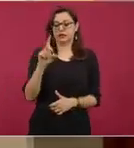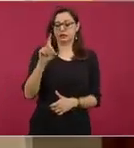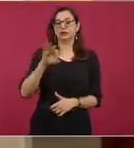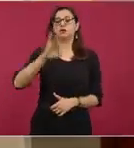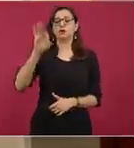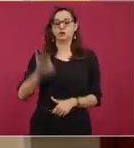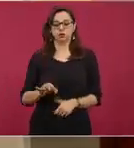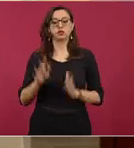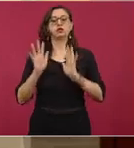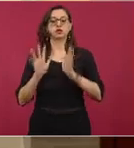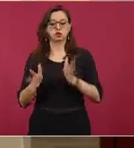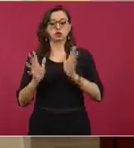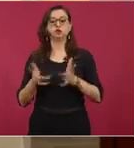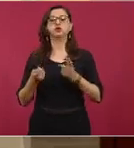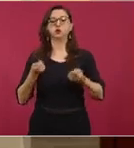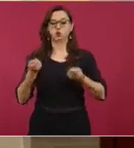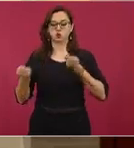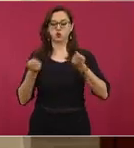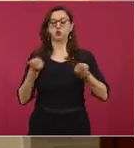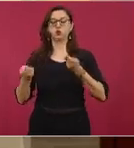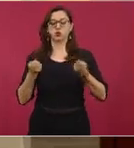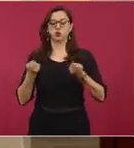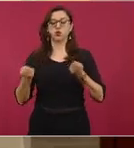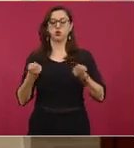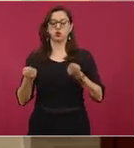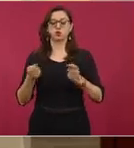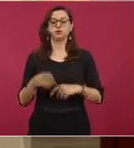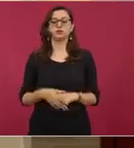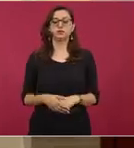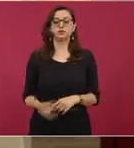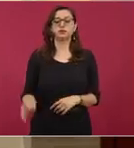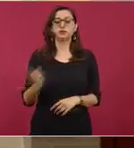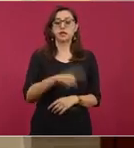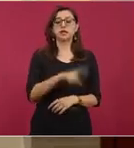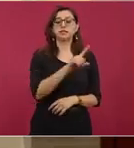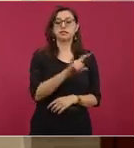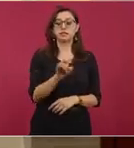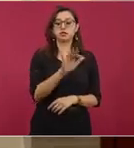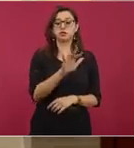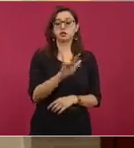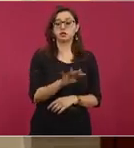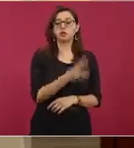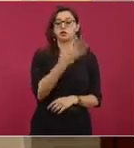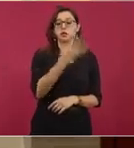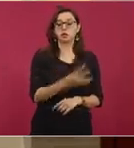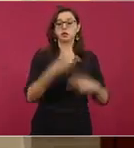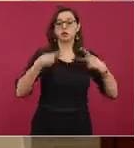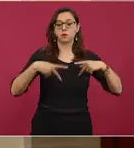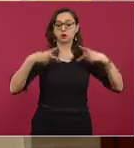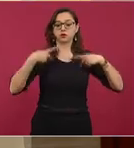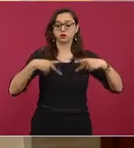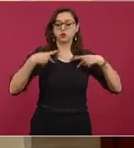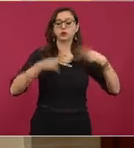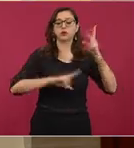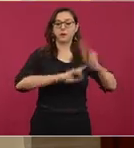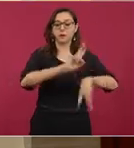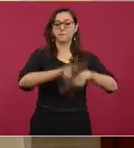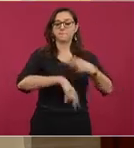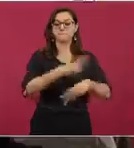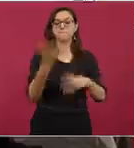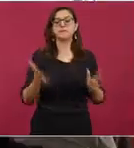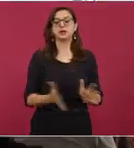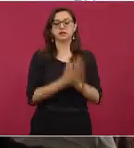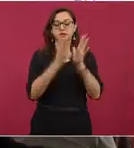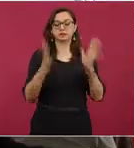ciento del control del incendio. Hay 154 personas participando de